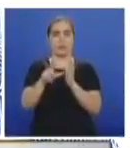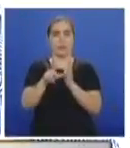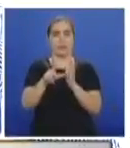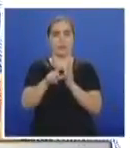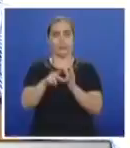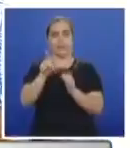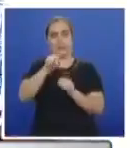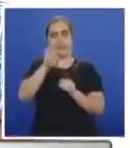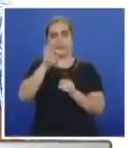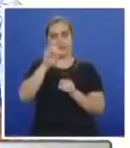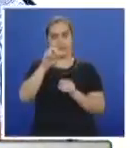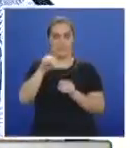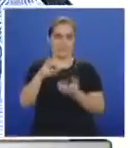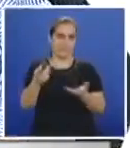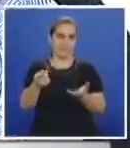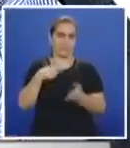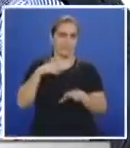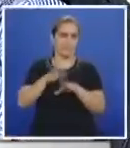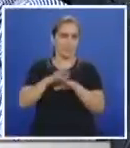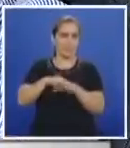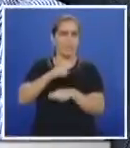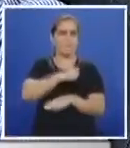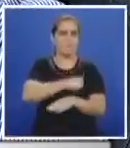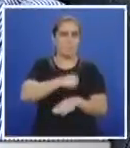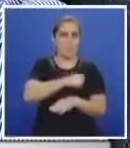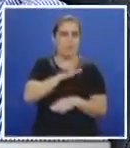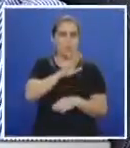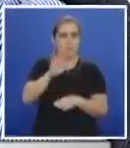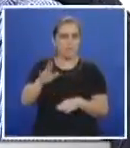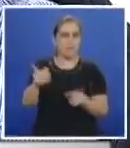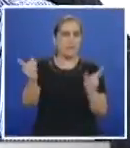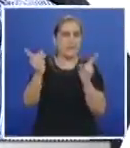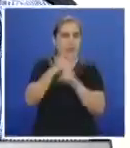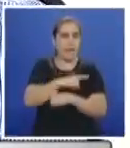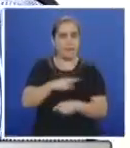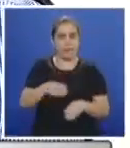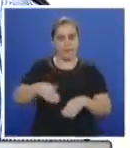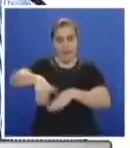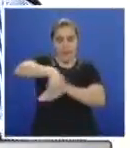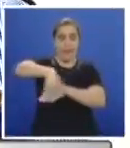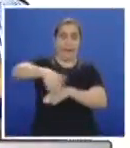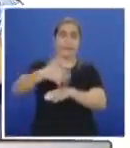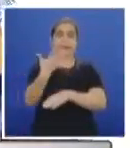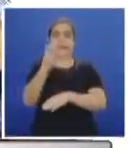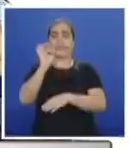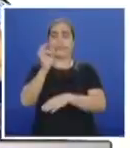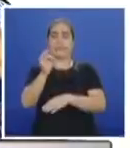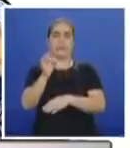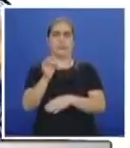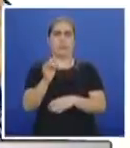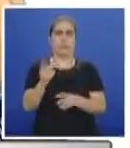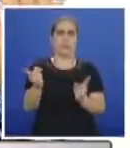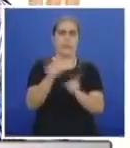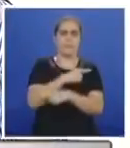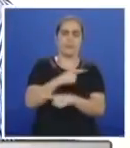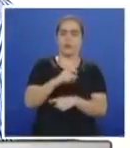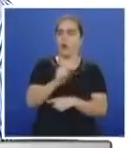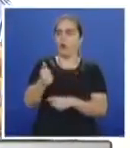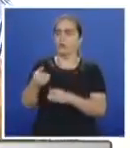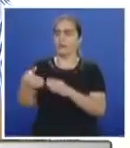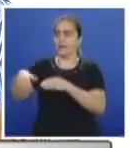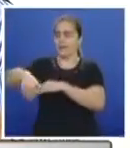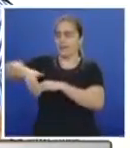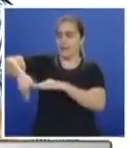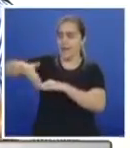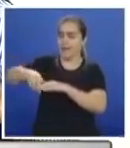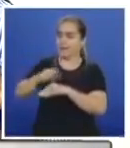gente a que cambiemos un poquito el chip de que tiene que ser por aquí, sino que le demos espacio a la ciudad,